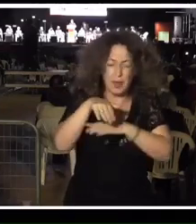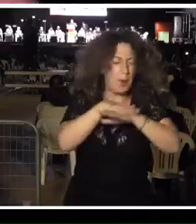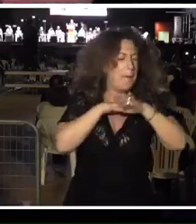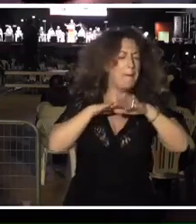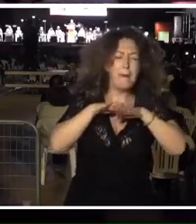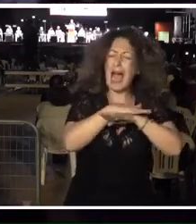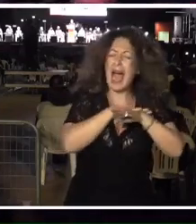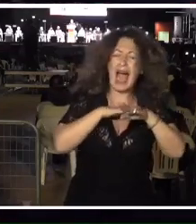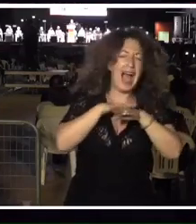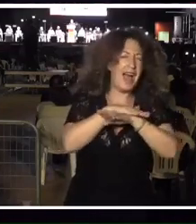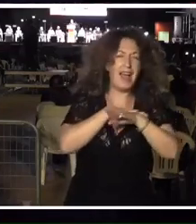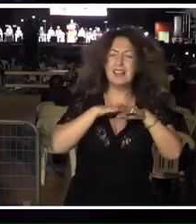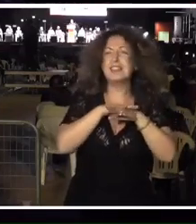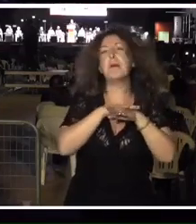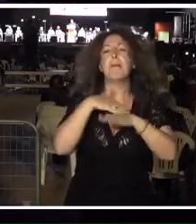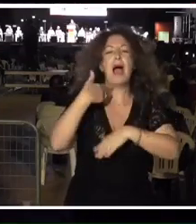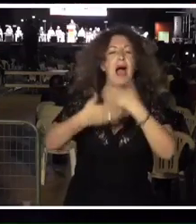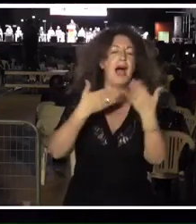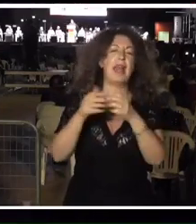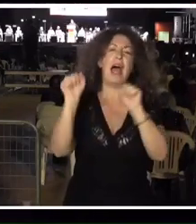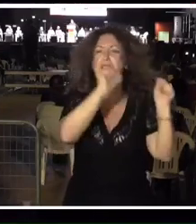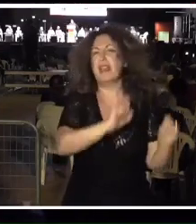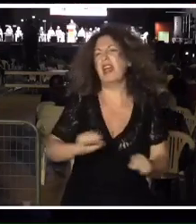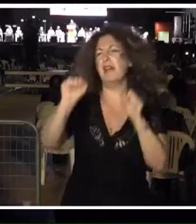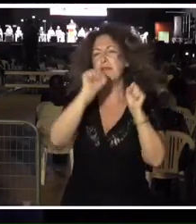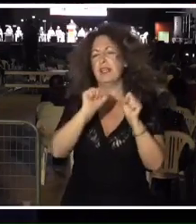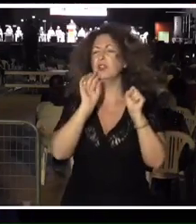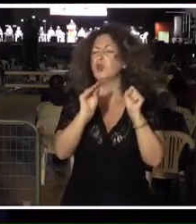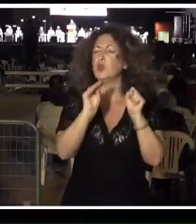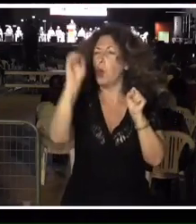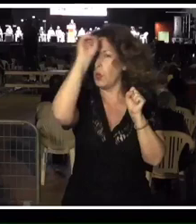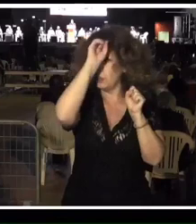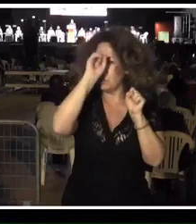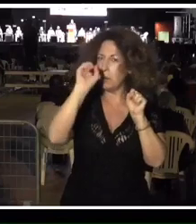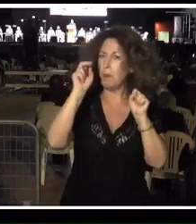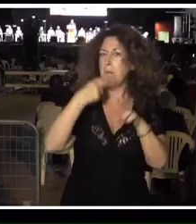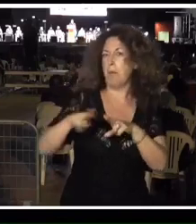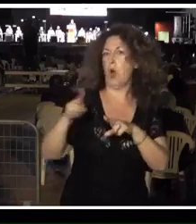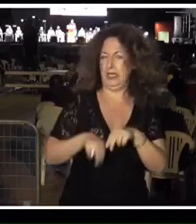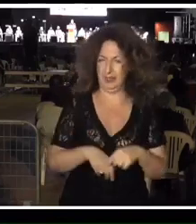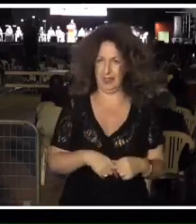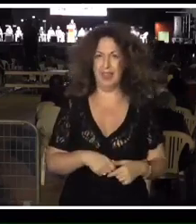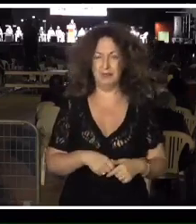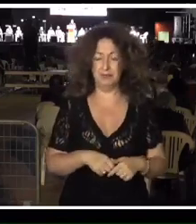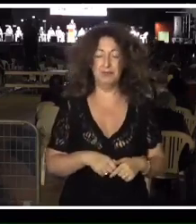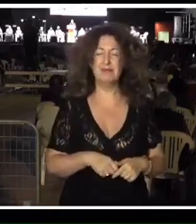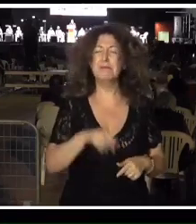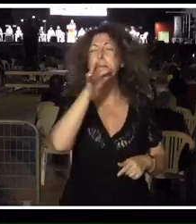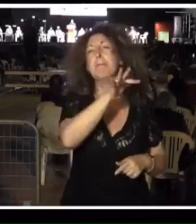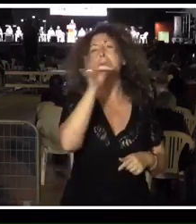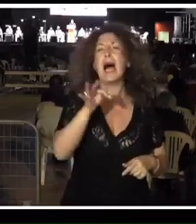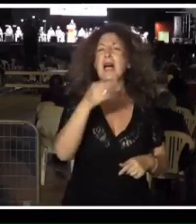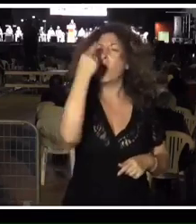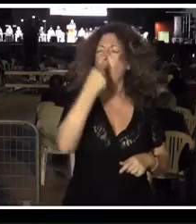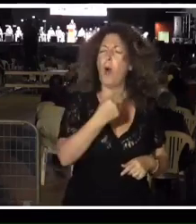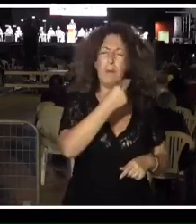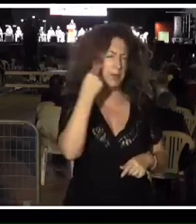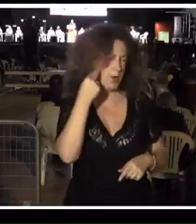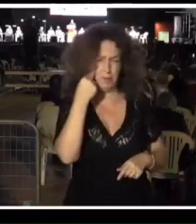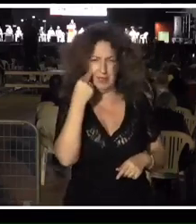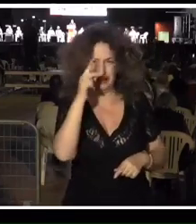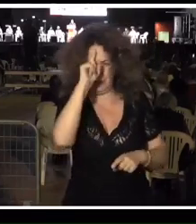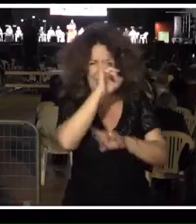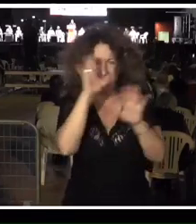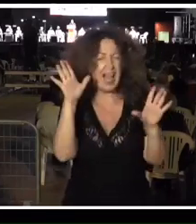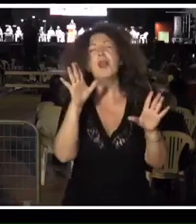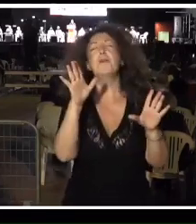básicos que le hicieron después defender esas posiciones políticas, después y mientras tanto ese compromiso inigualable por